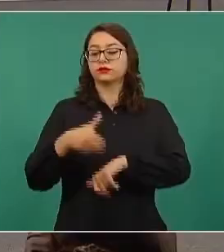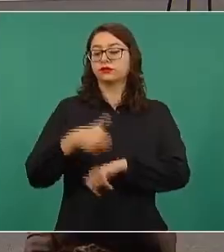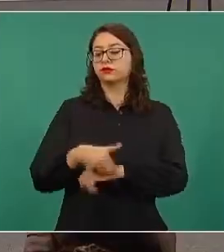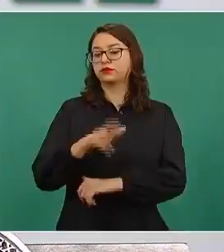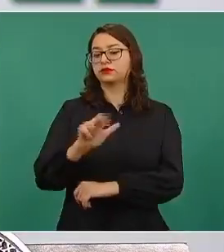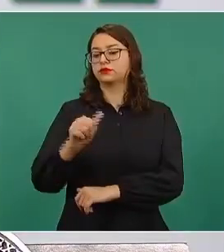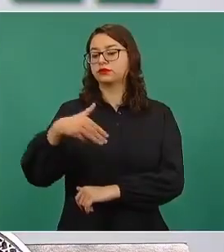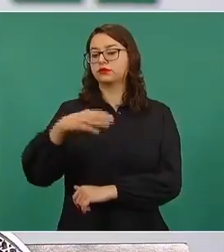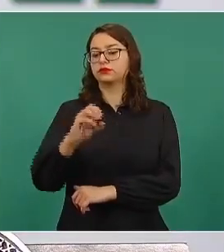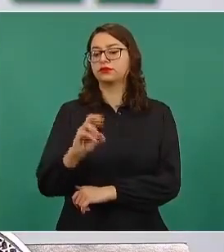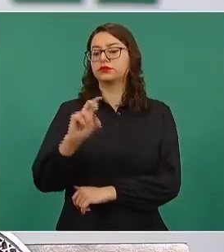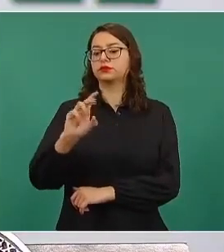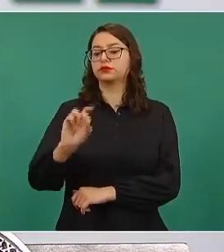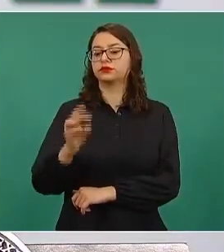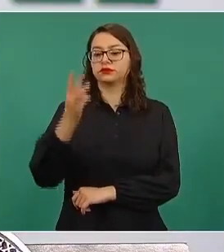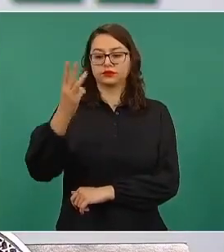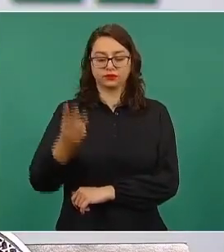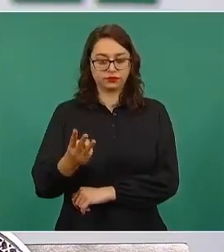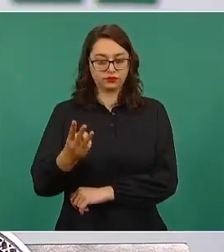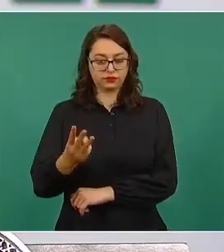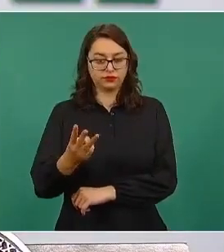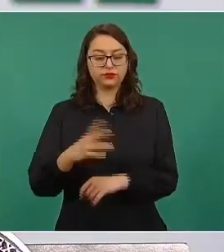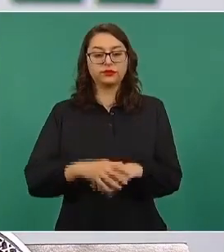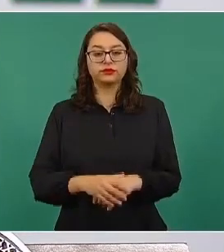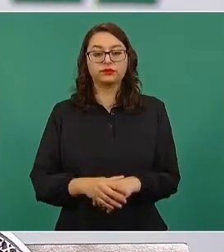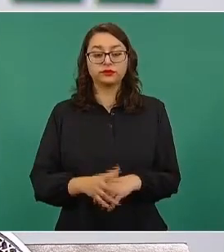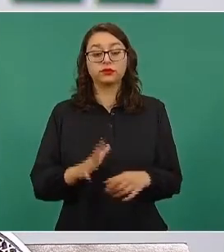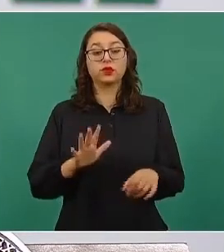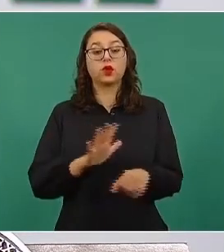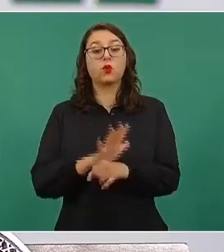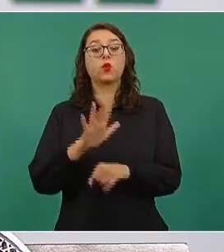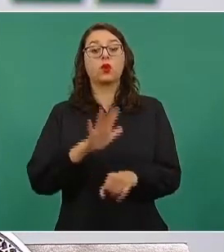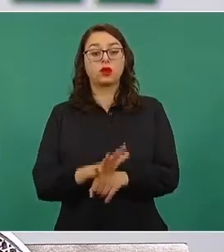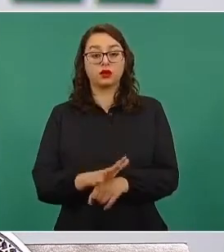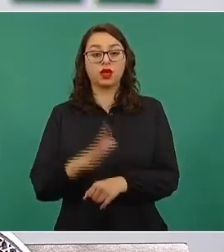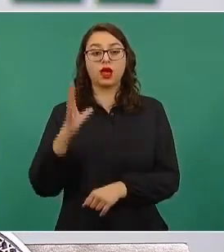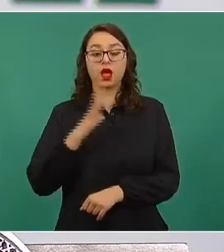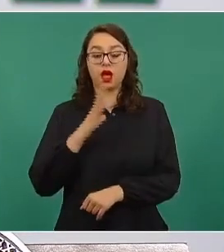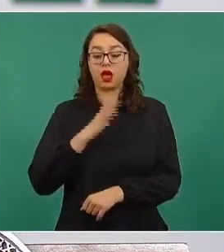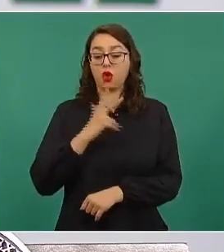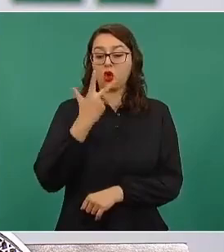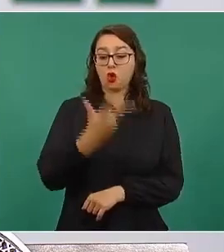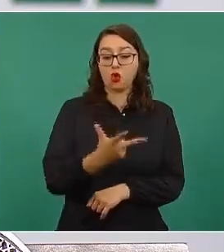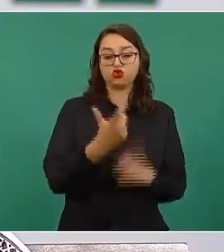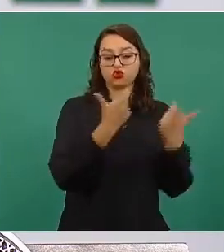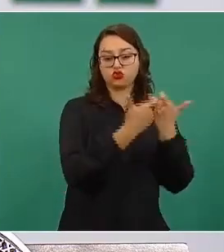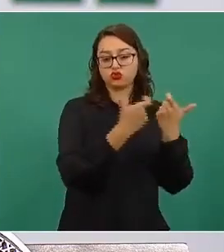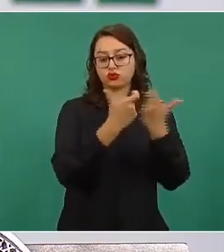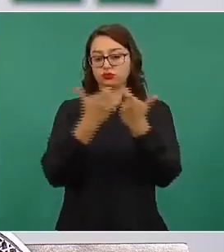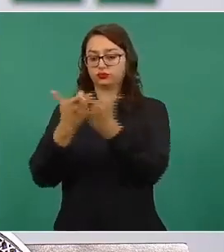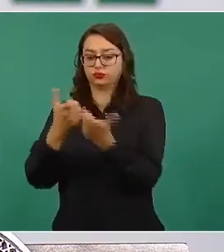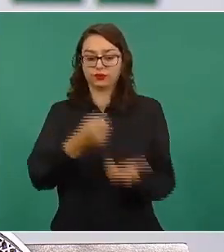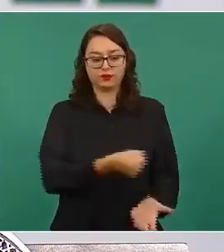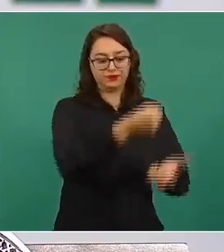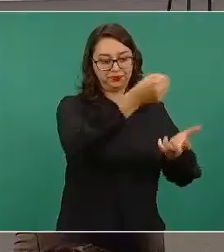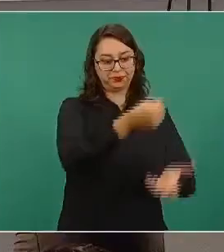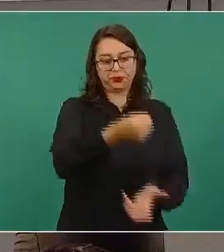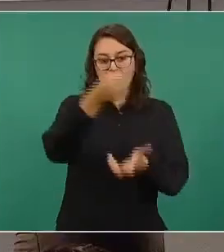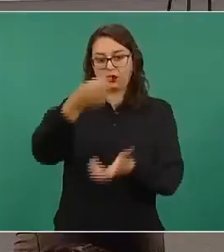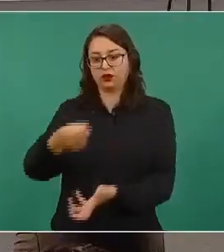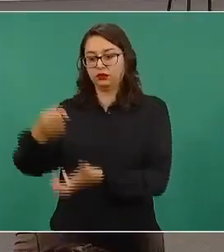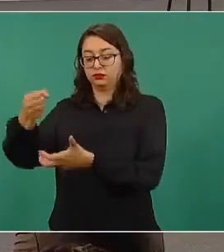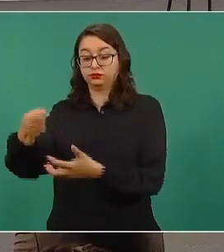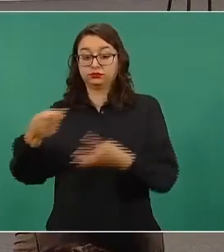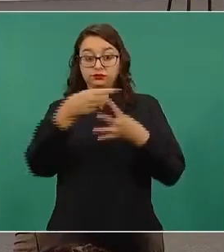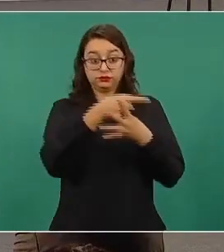Estas son básicamente ocho fondos. Los primeros cuatro están determinados conforme a un